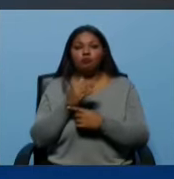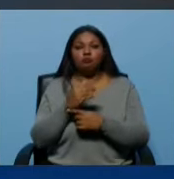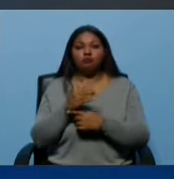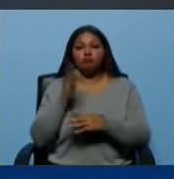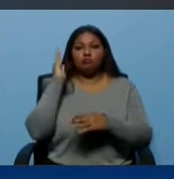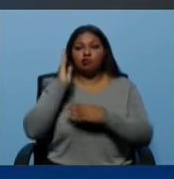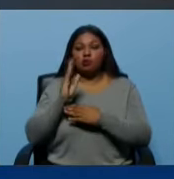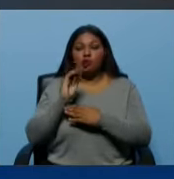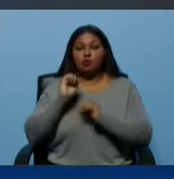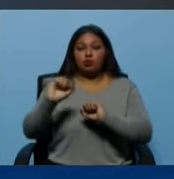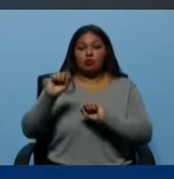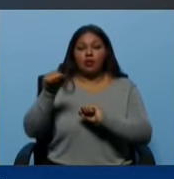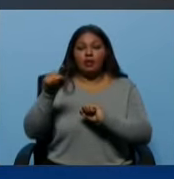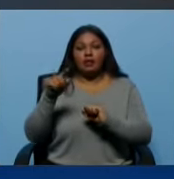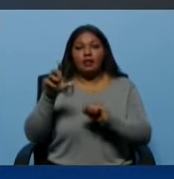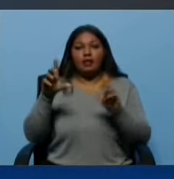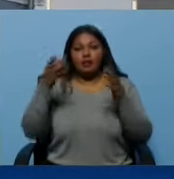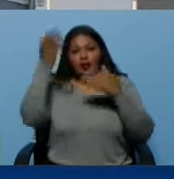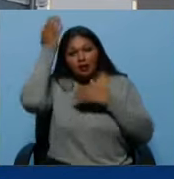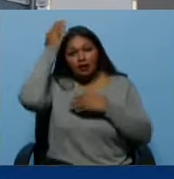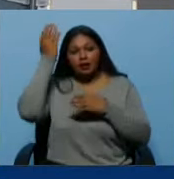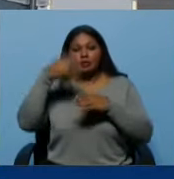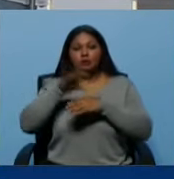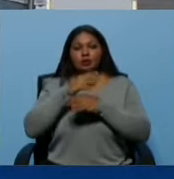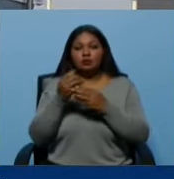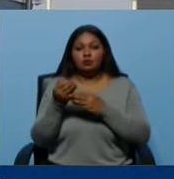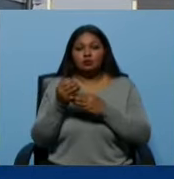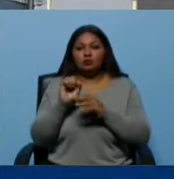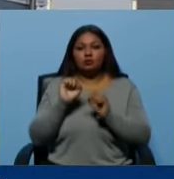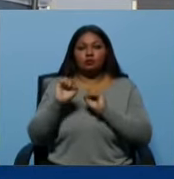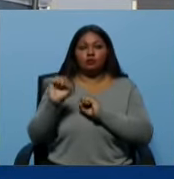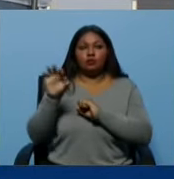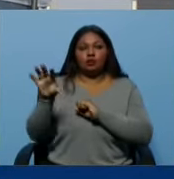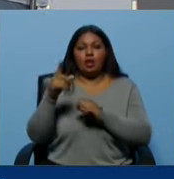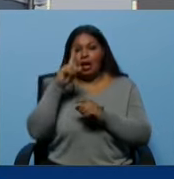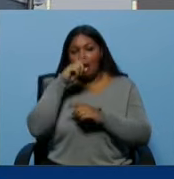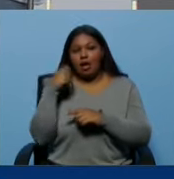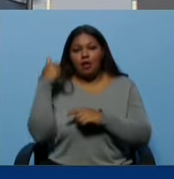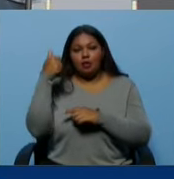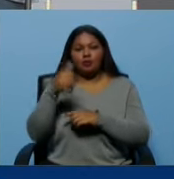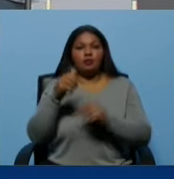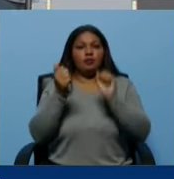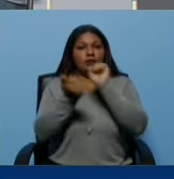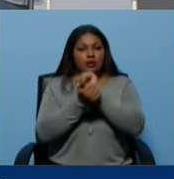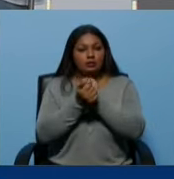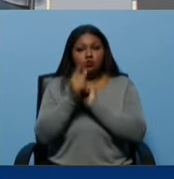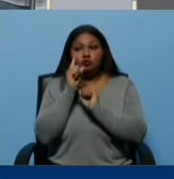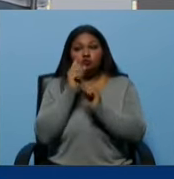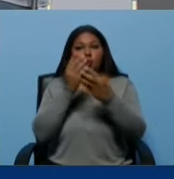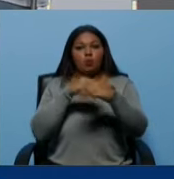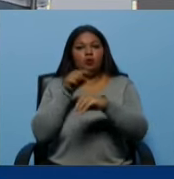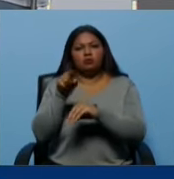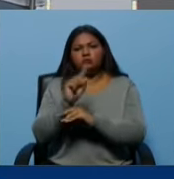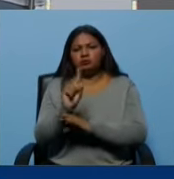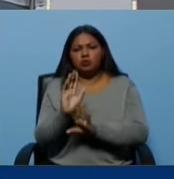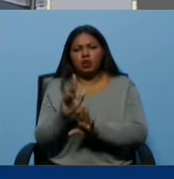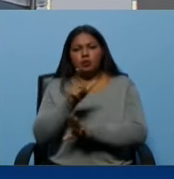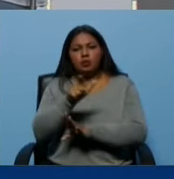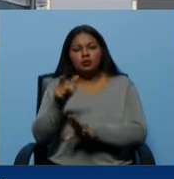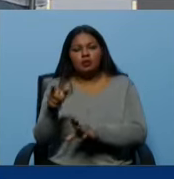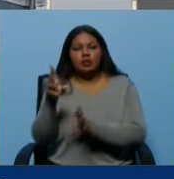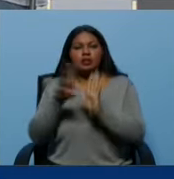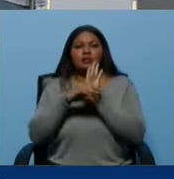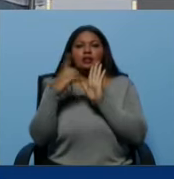si cantas una canción en contra del Estado, te salen años de cárcel, yo personalmente no estoy de acuerdo con eso, yo creo que la gente tiene derecho a